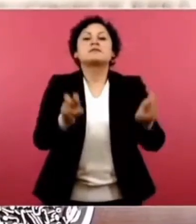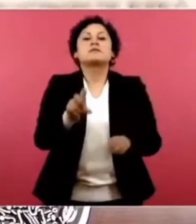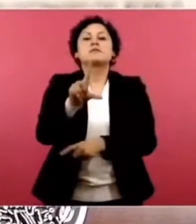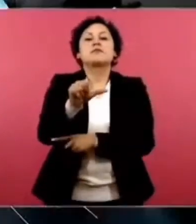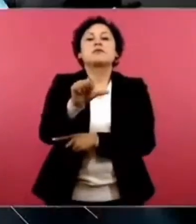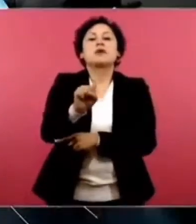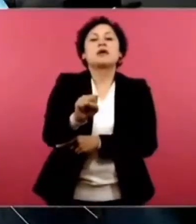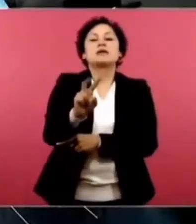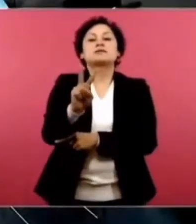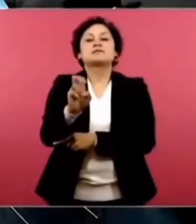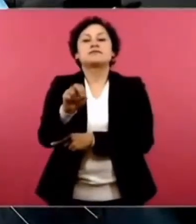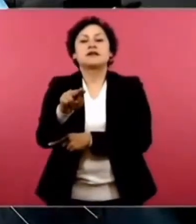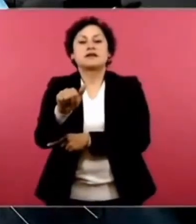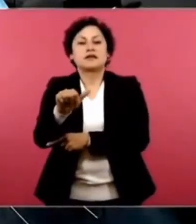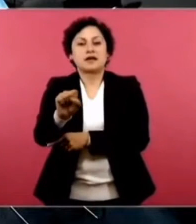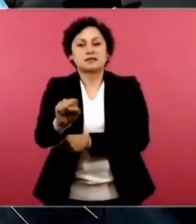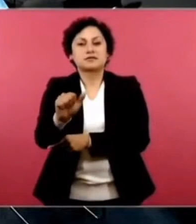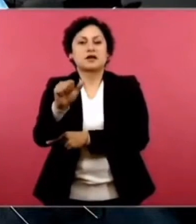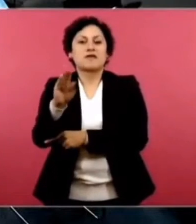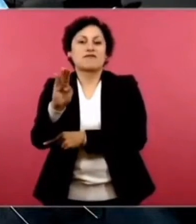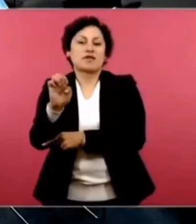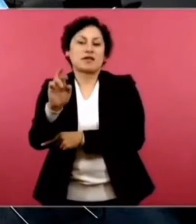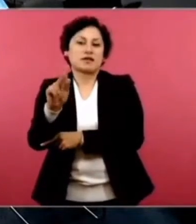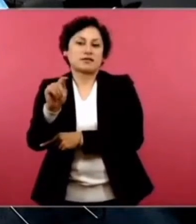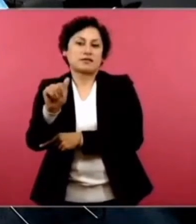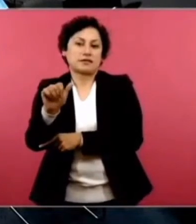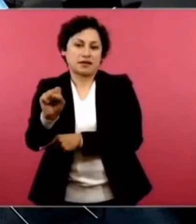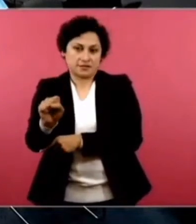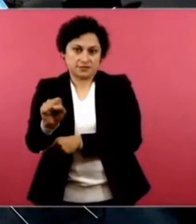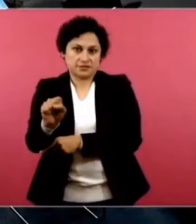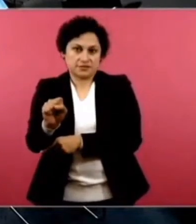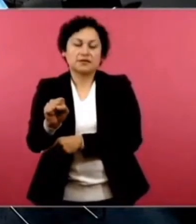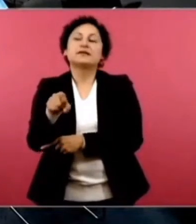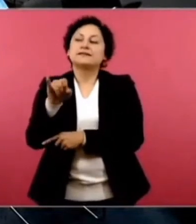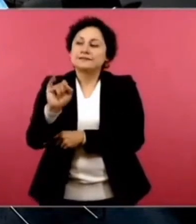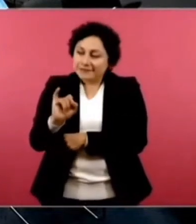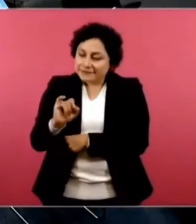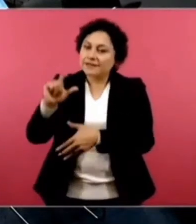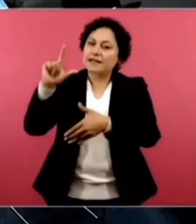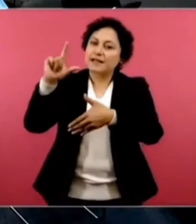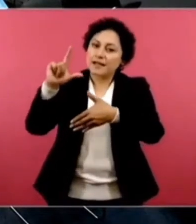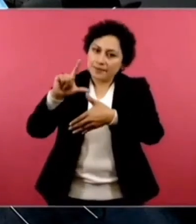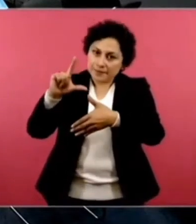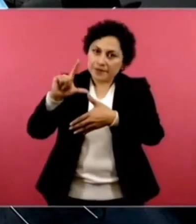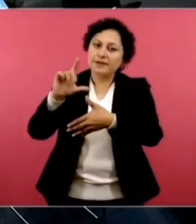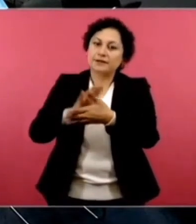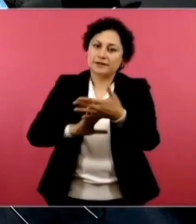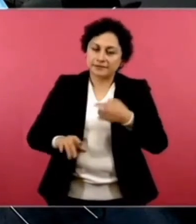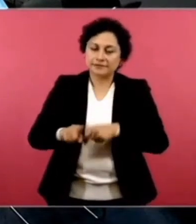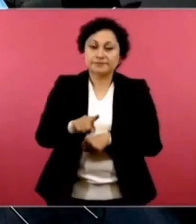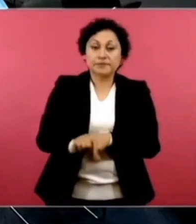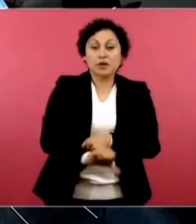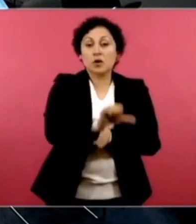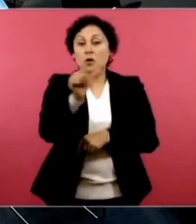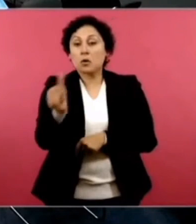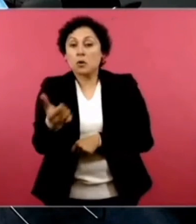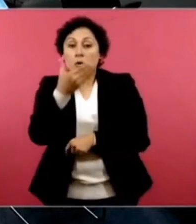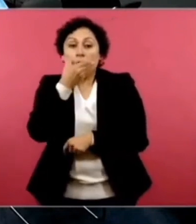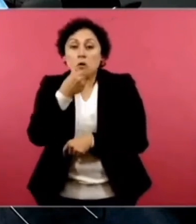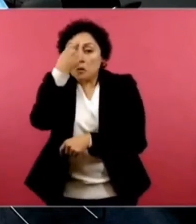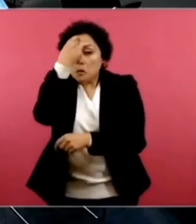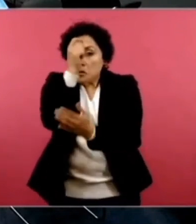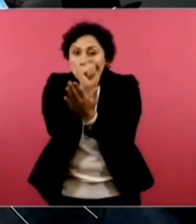De América Latina. De América Latina. Y hay un gran escritor y periodista